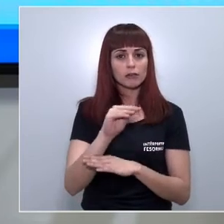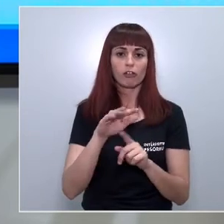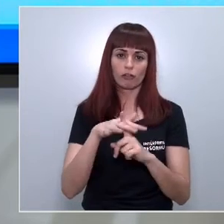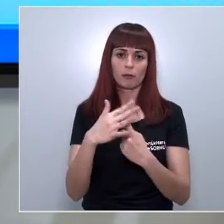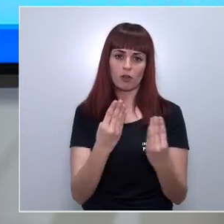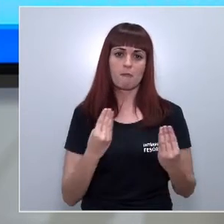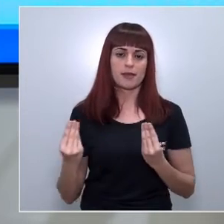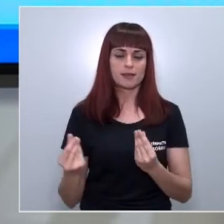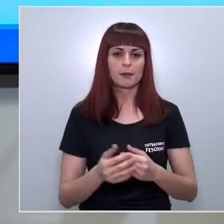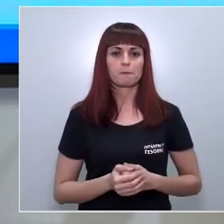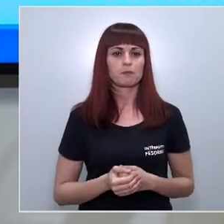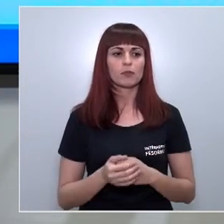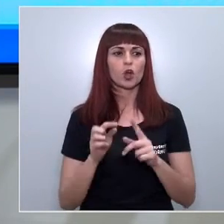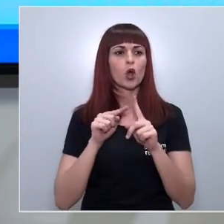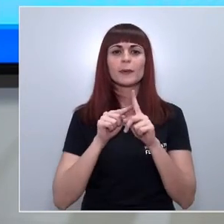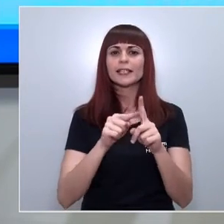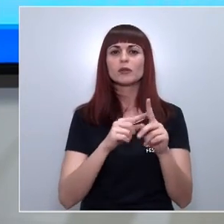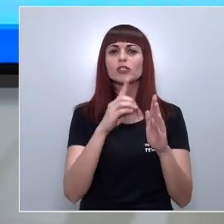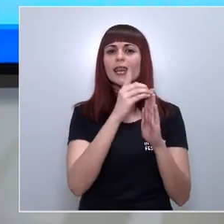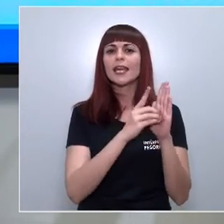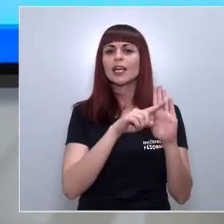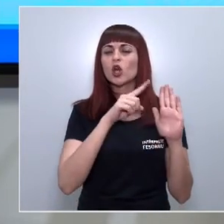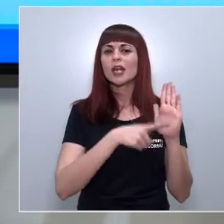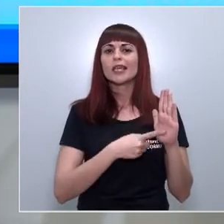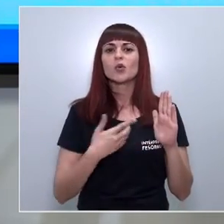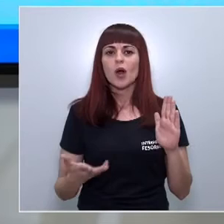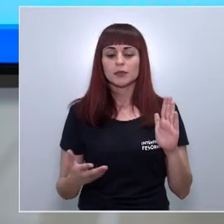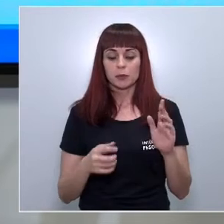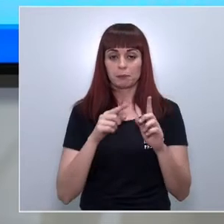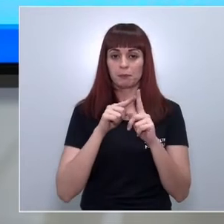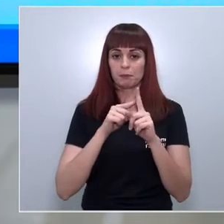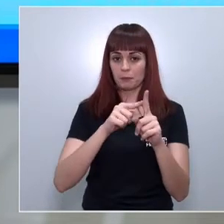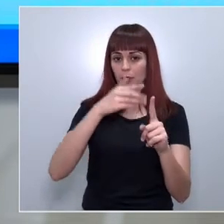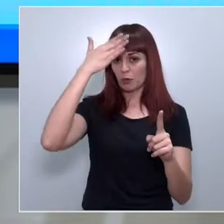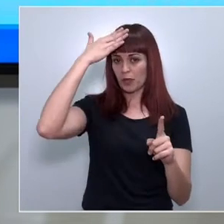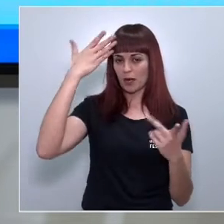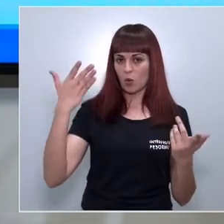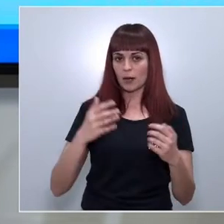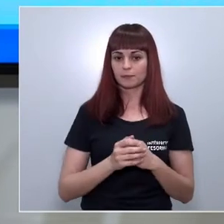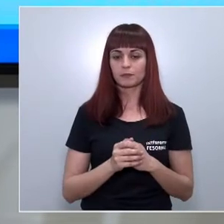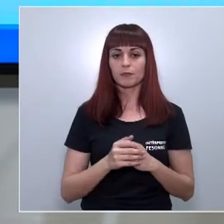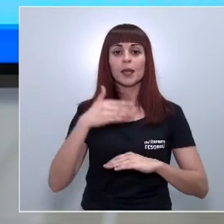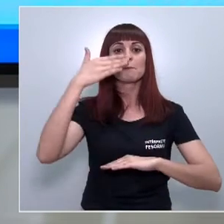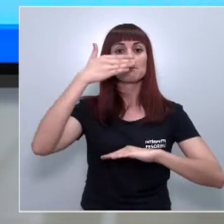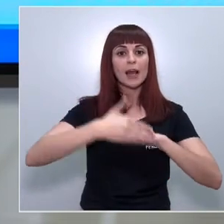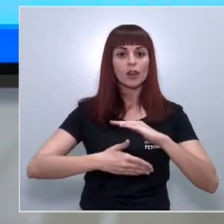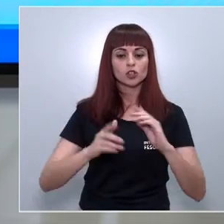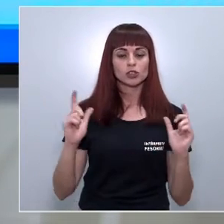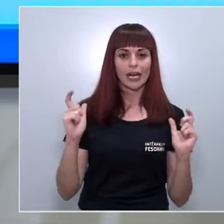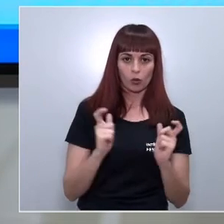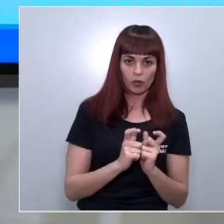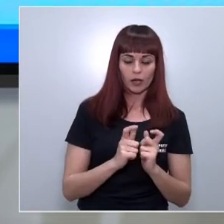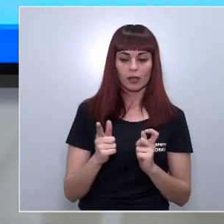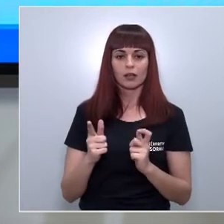medio ambiente. ¿Qué objetivos tiene este decreto ley? Los principales objetivos son los de reducir los plazos, optimizar recursos